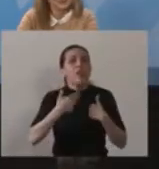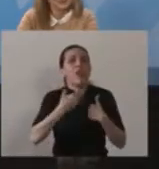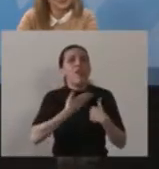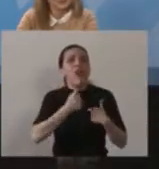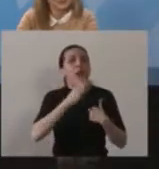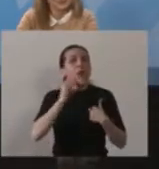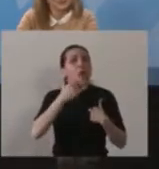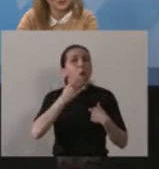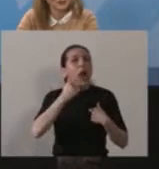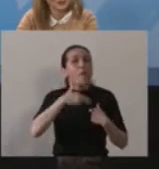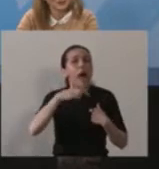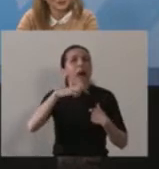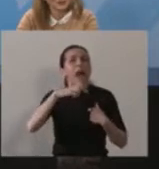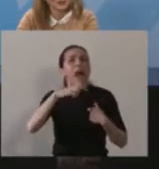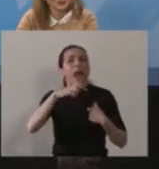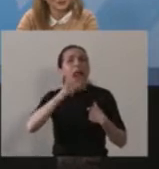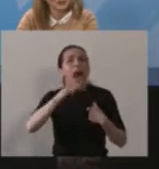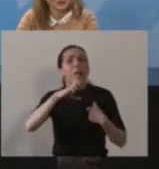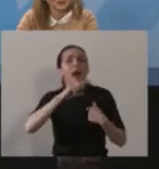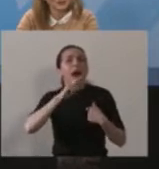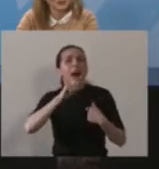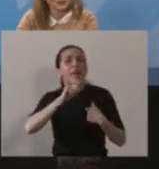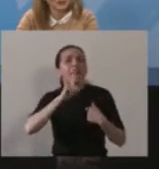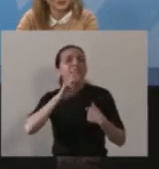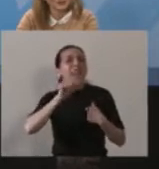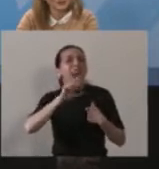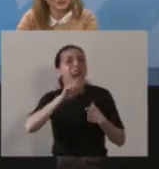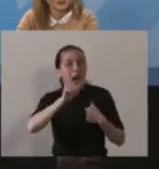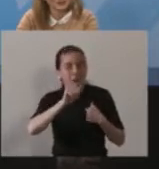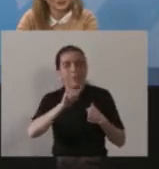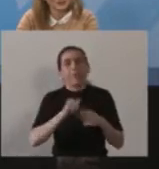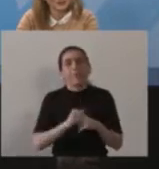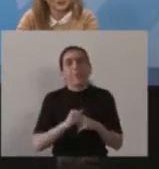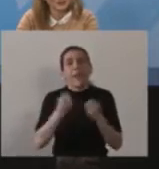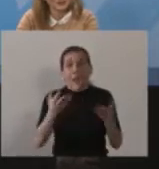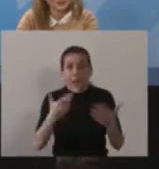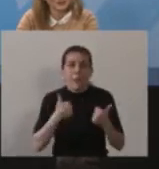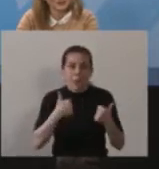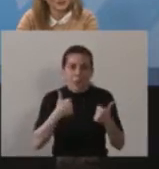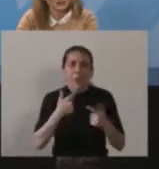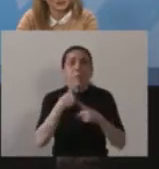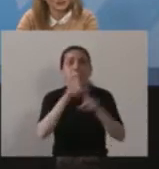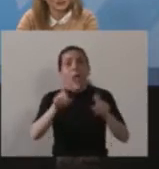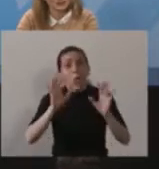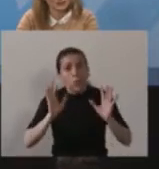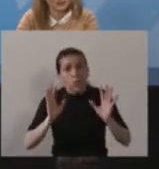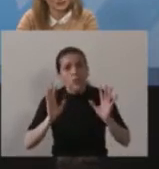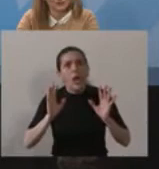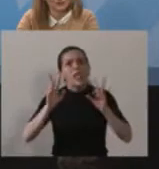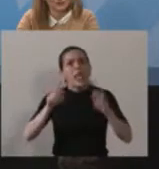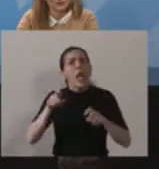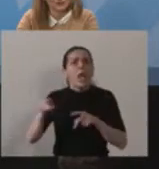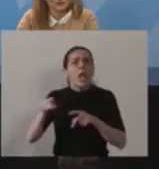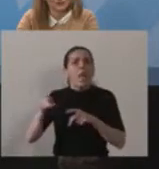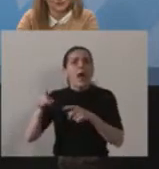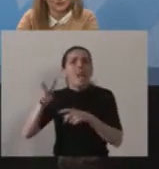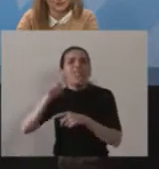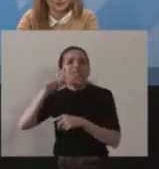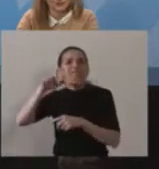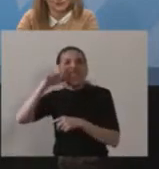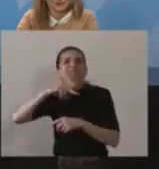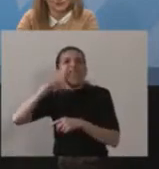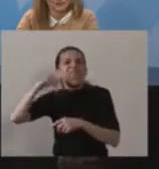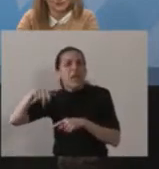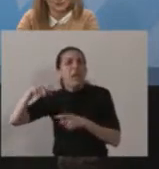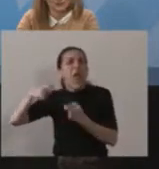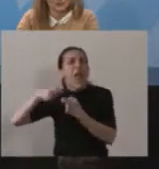FM La Patriada. Está bien. Bien. Bueno, la pregunta, por supuesto, tiene que ver con Vicentín, tiene que ver con esta